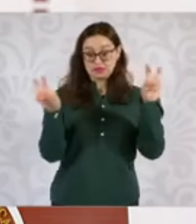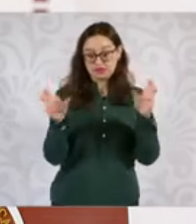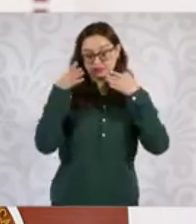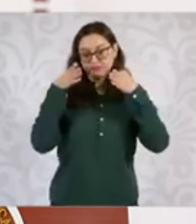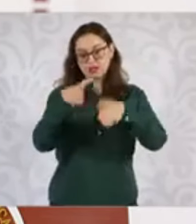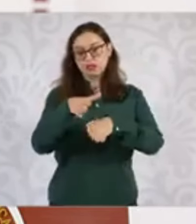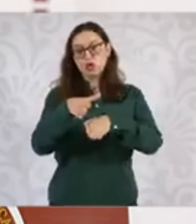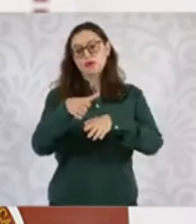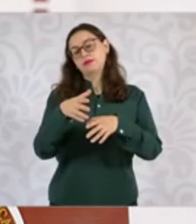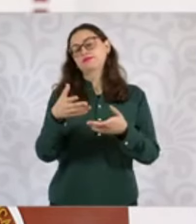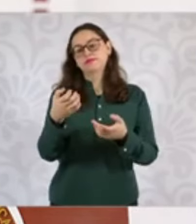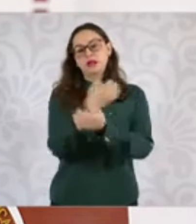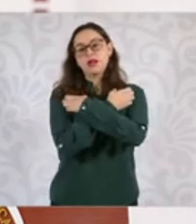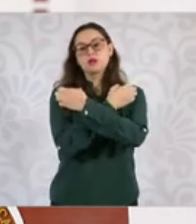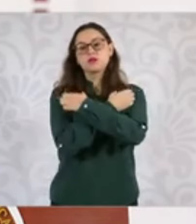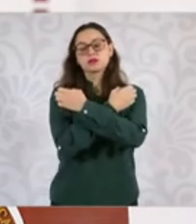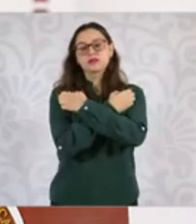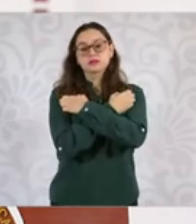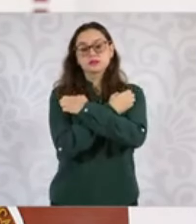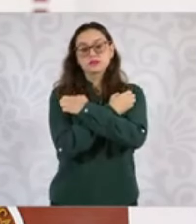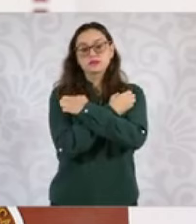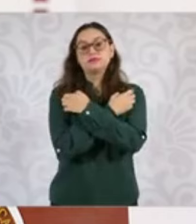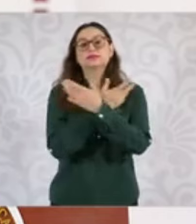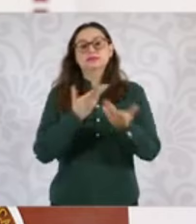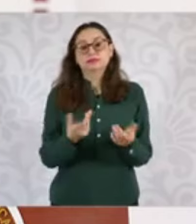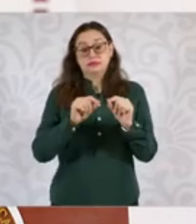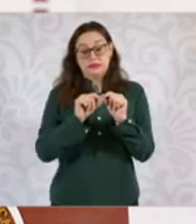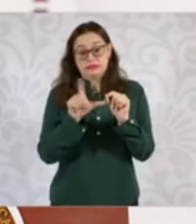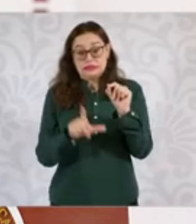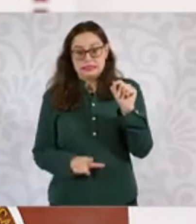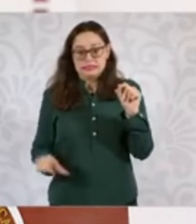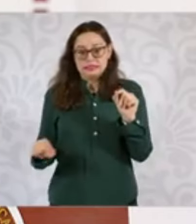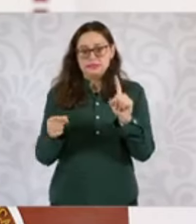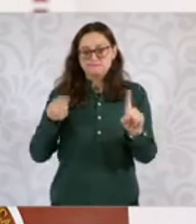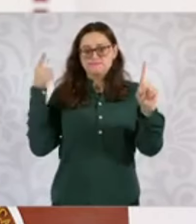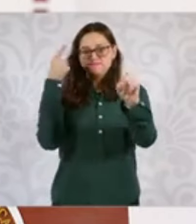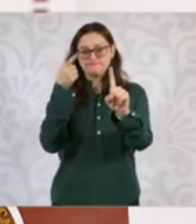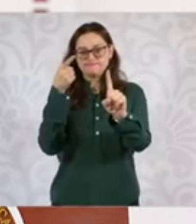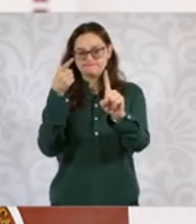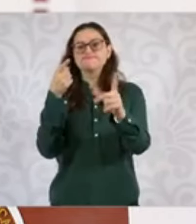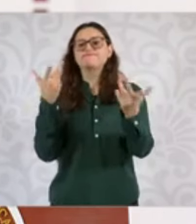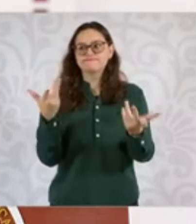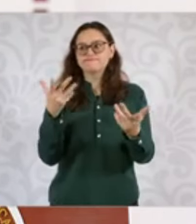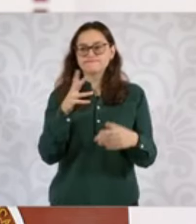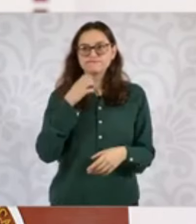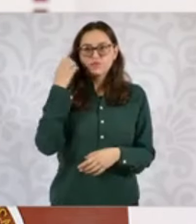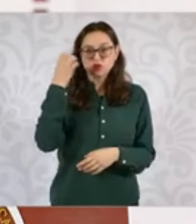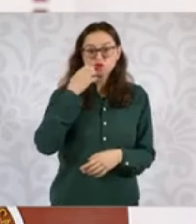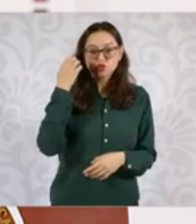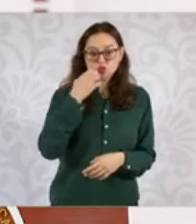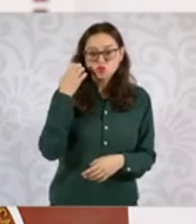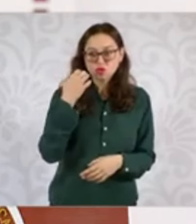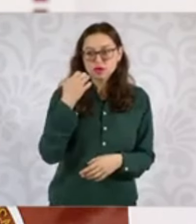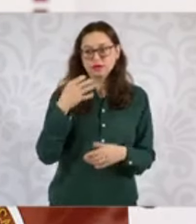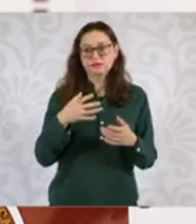Y nuestro país tiene el reto importante de incrementar la cobertura en